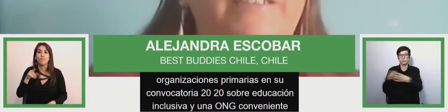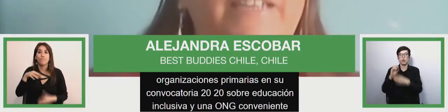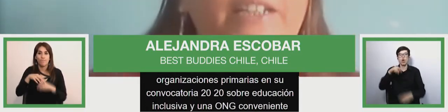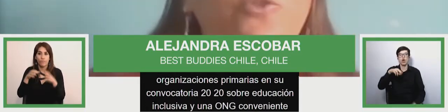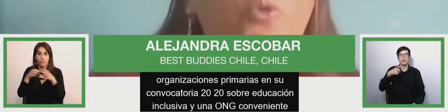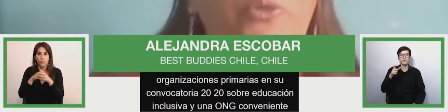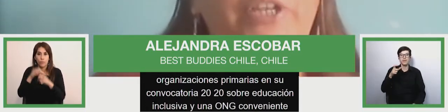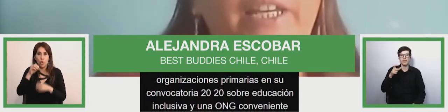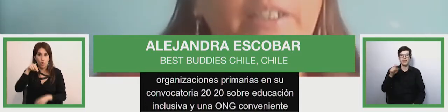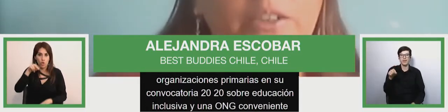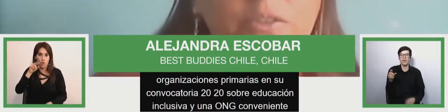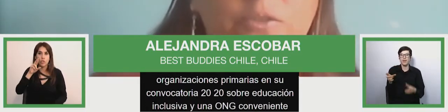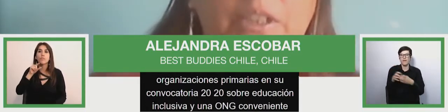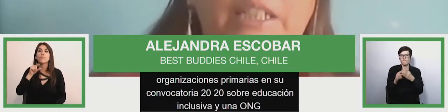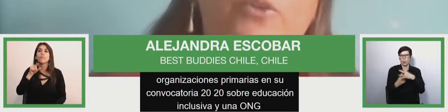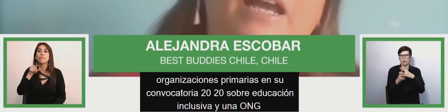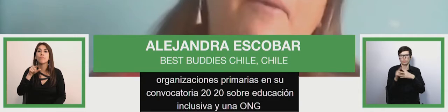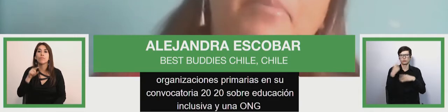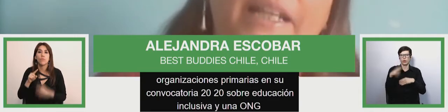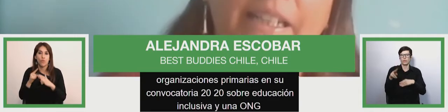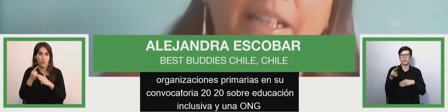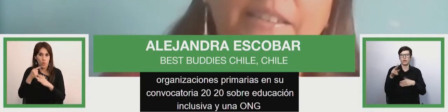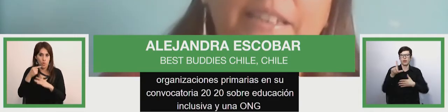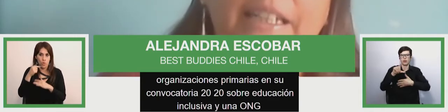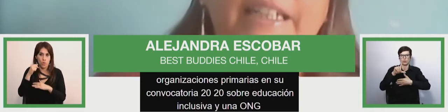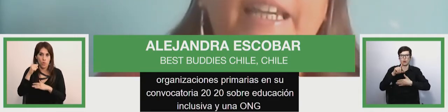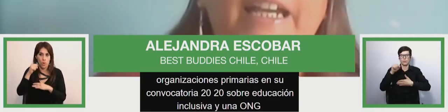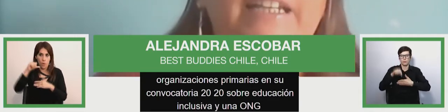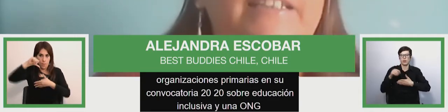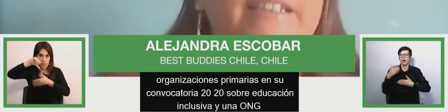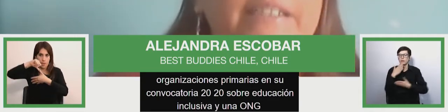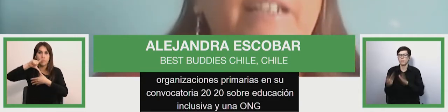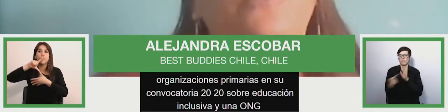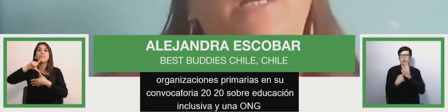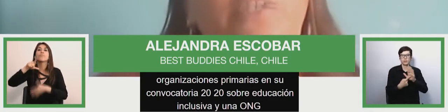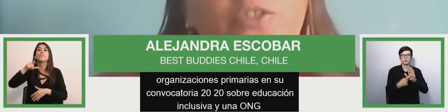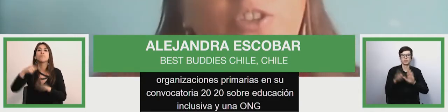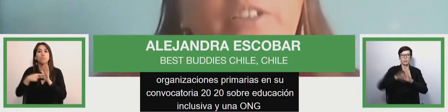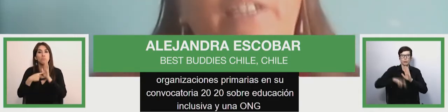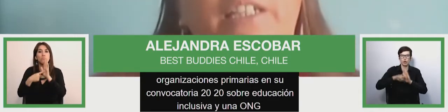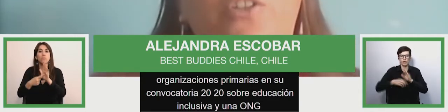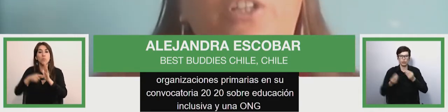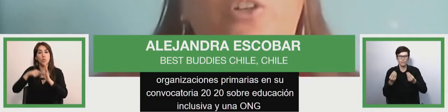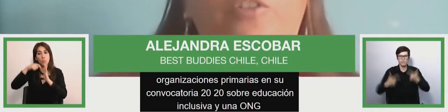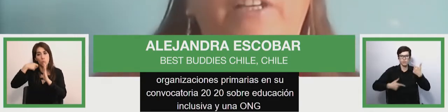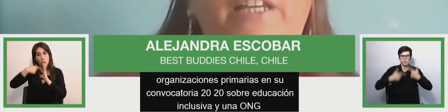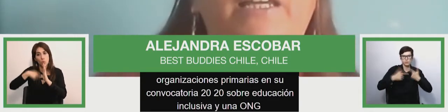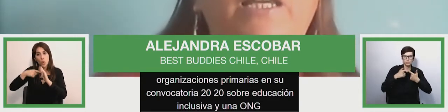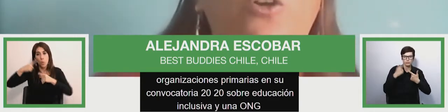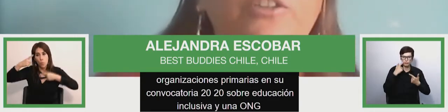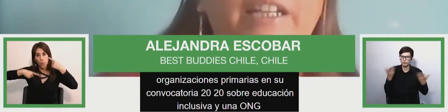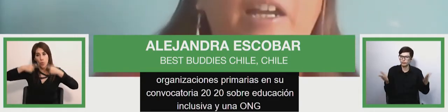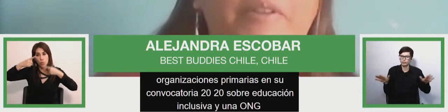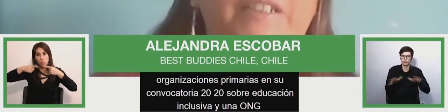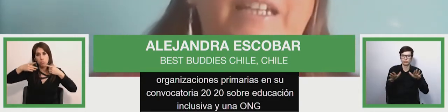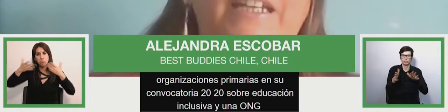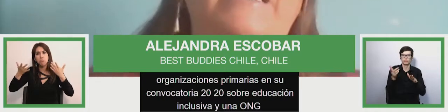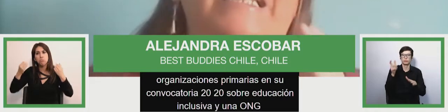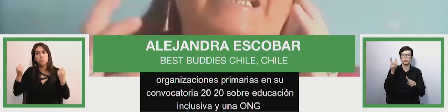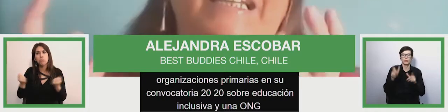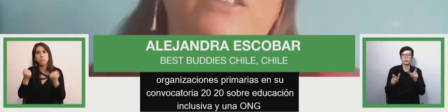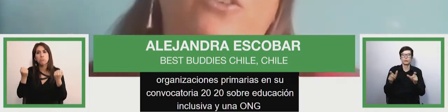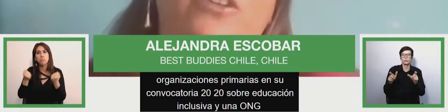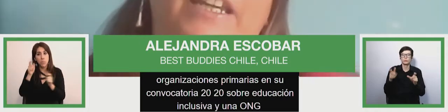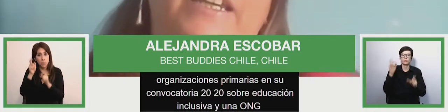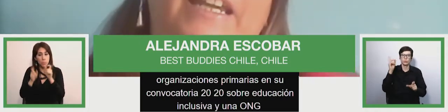presentarán sus proyectos y buenas prácticas que garantizan la educación de niños y jóvenes con discapacidad